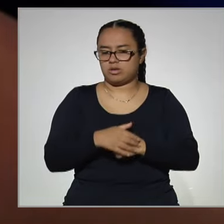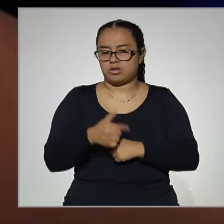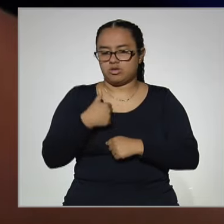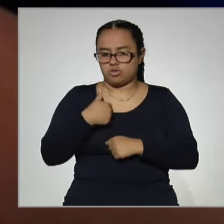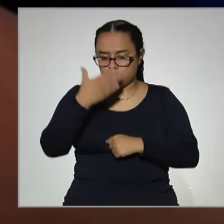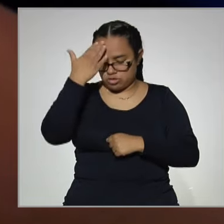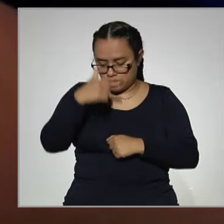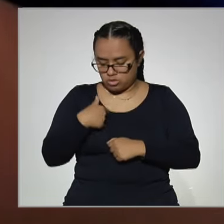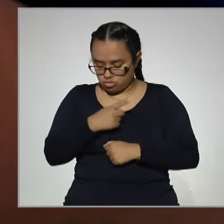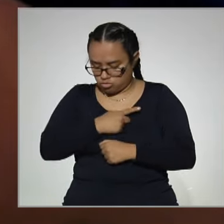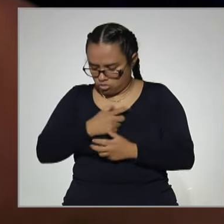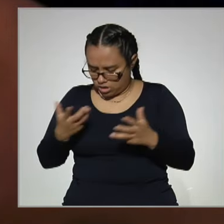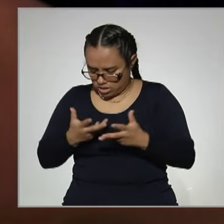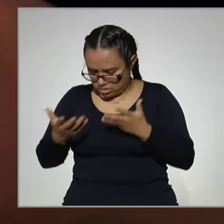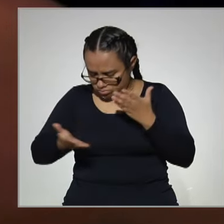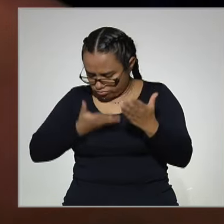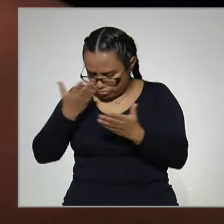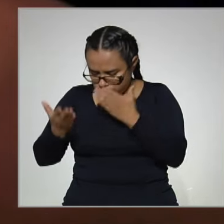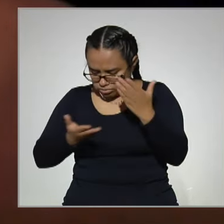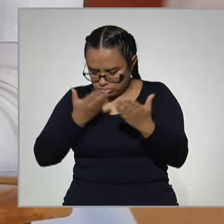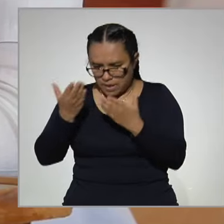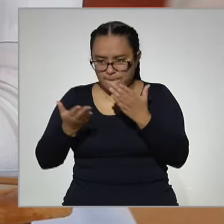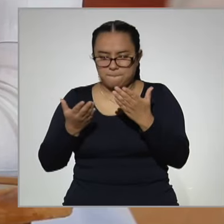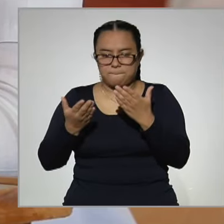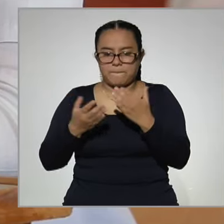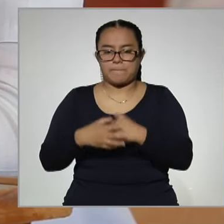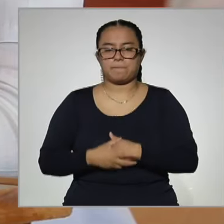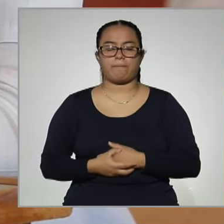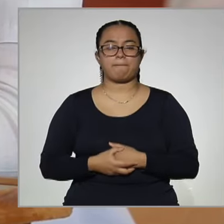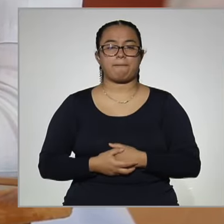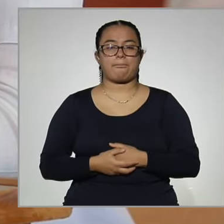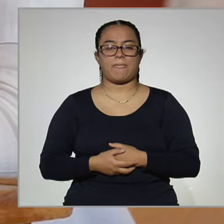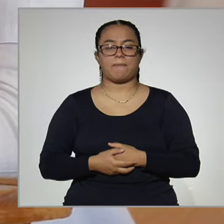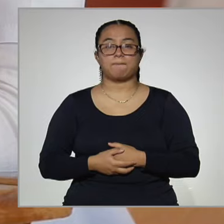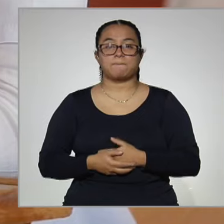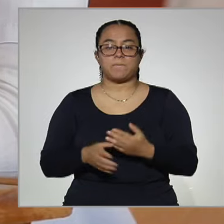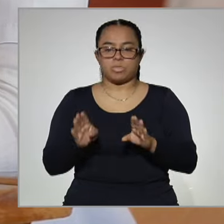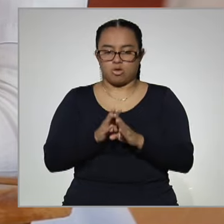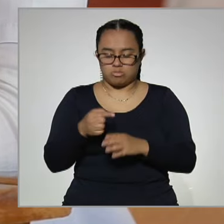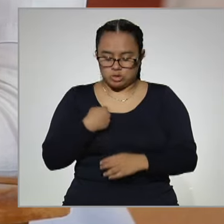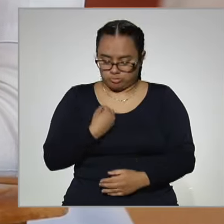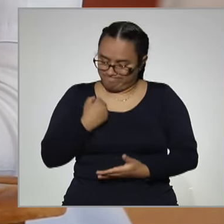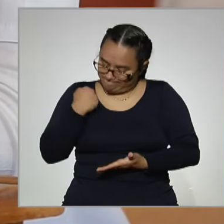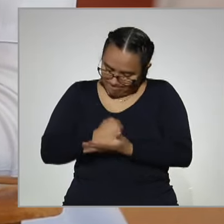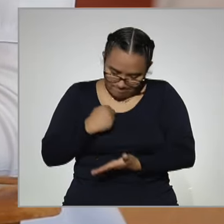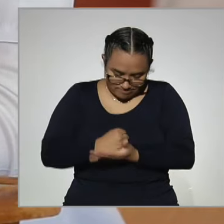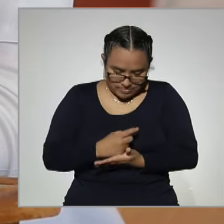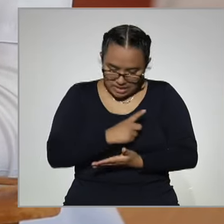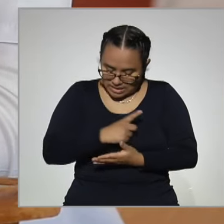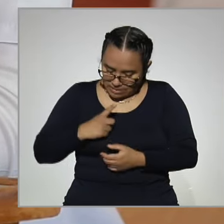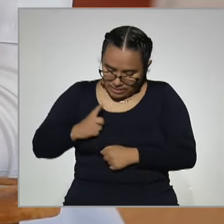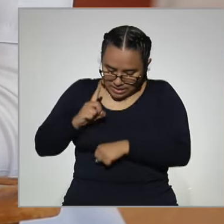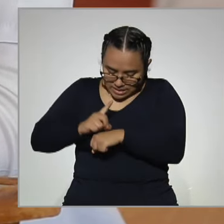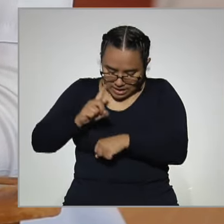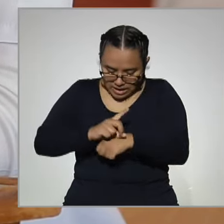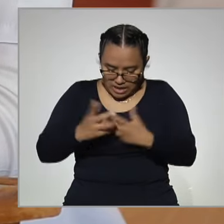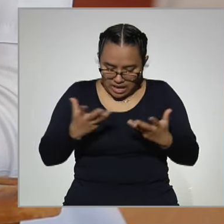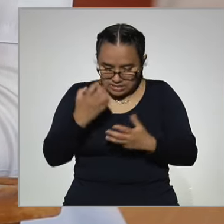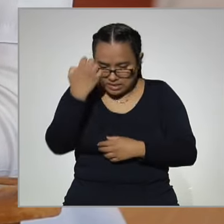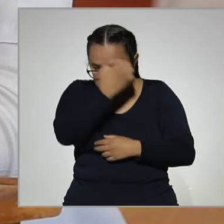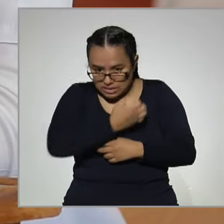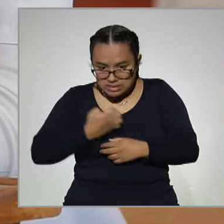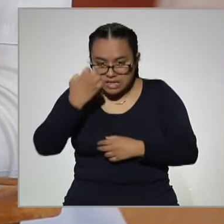estudiar por mi cuenta. Esa parte del obligarme y tener una rutina para poder hacer mis